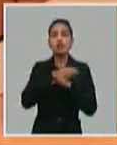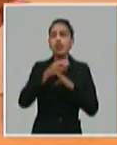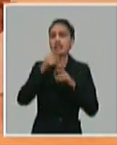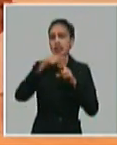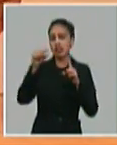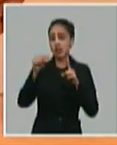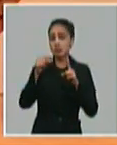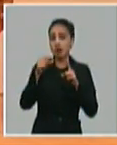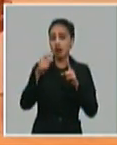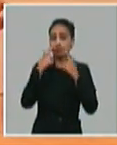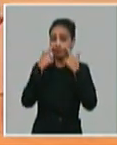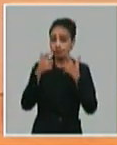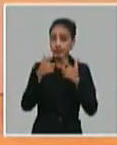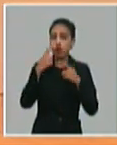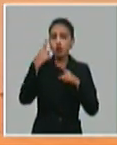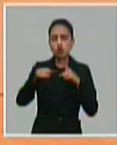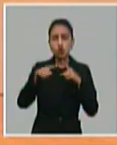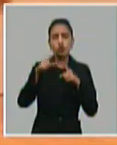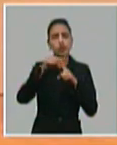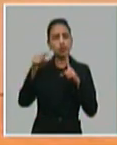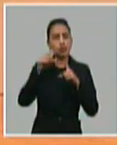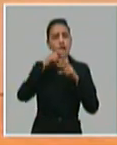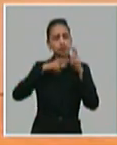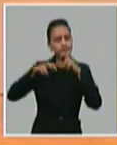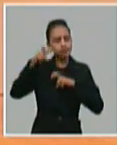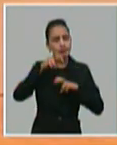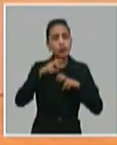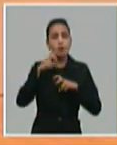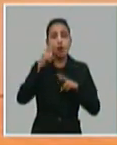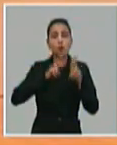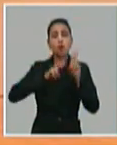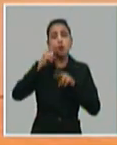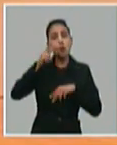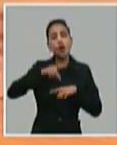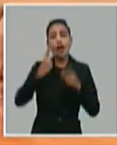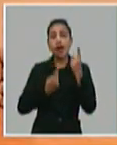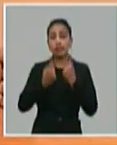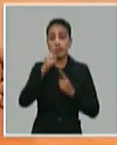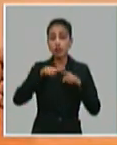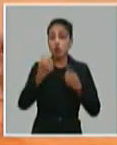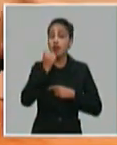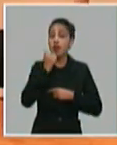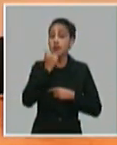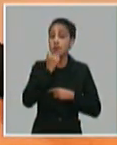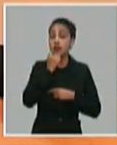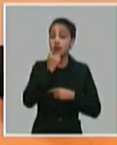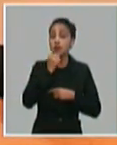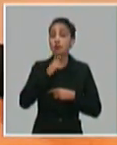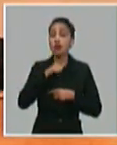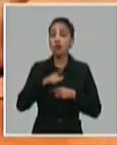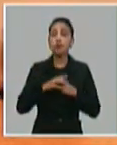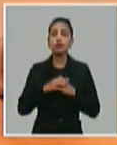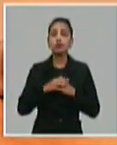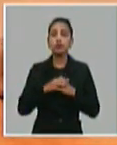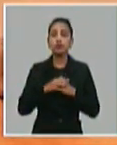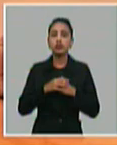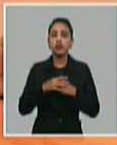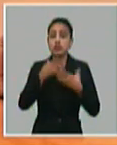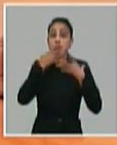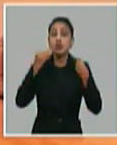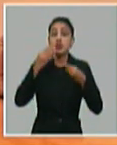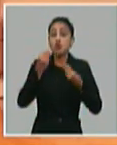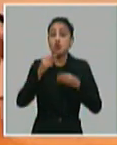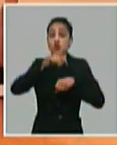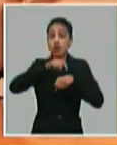y también se están estudiando otras, para ir buscando alternativas, porque además, si se pierde mucho tiempo de clase,